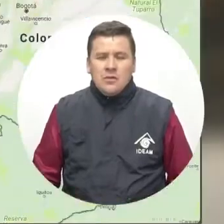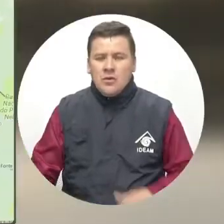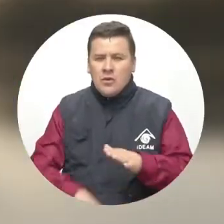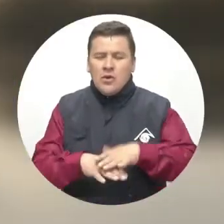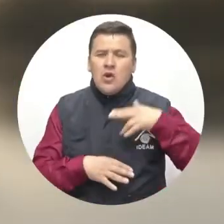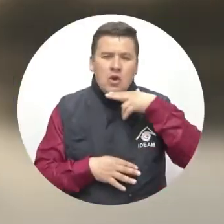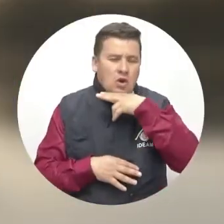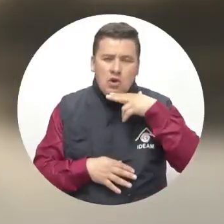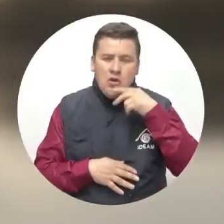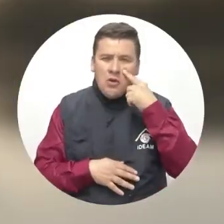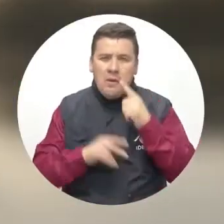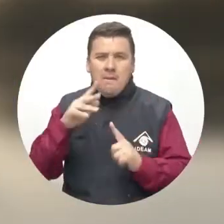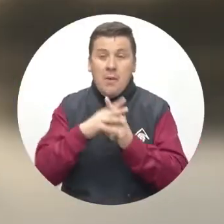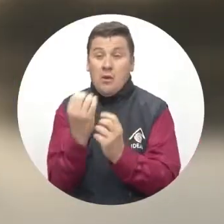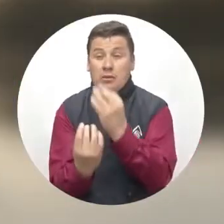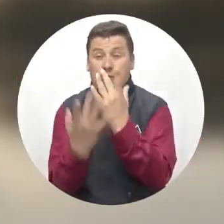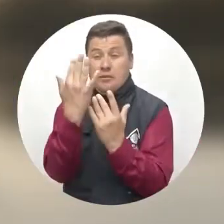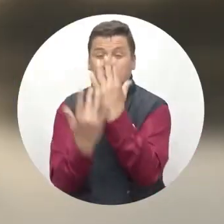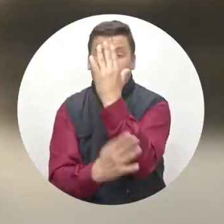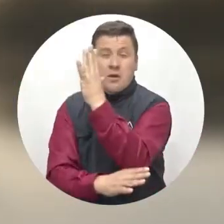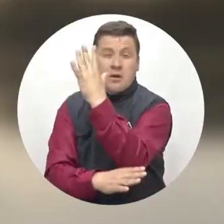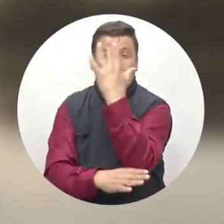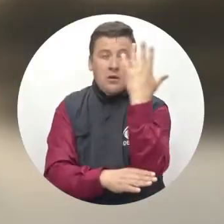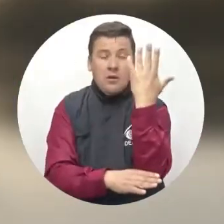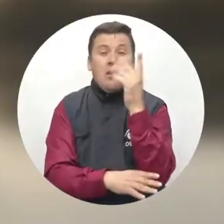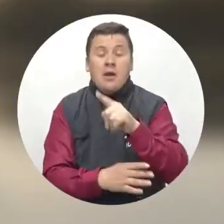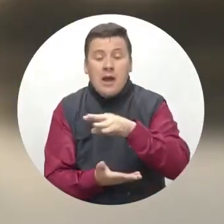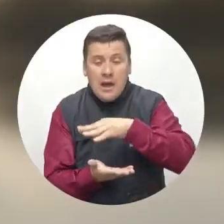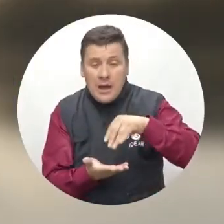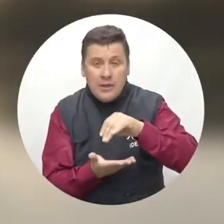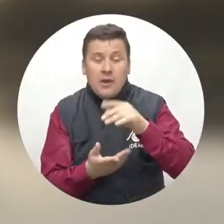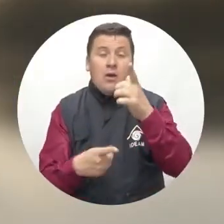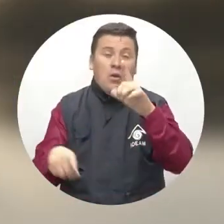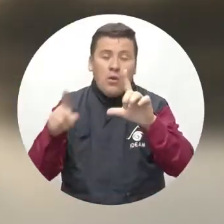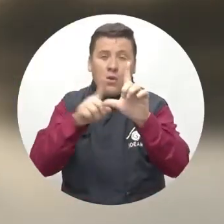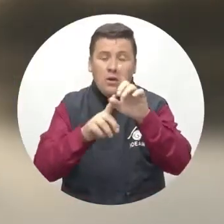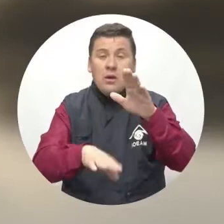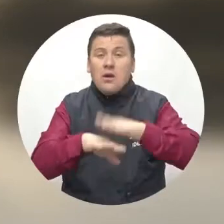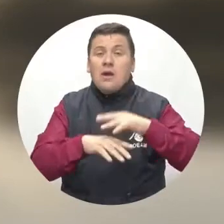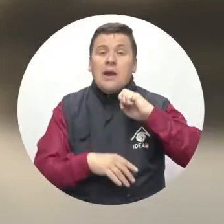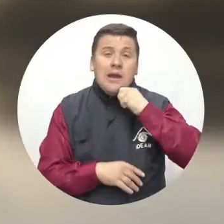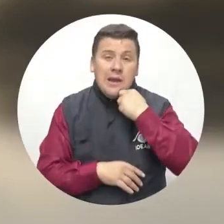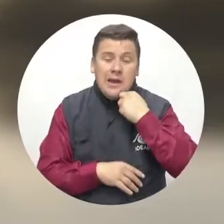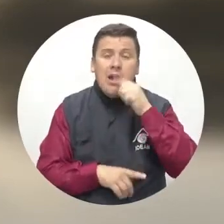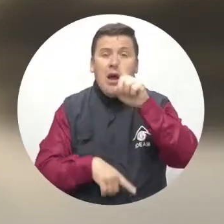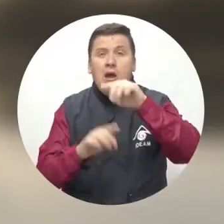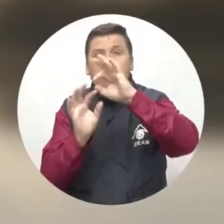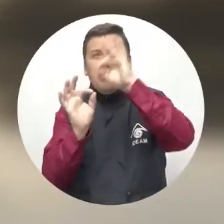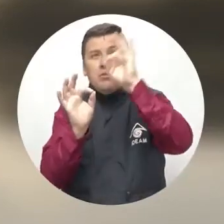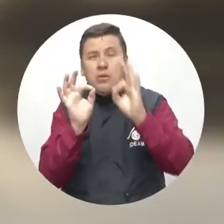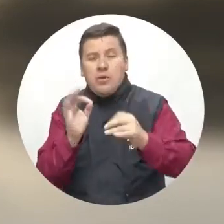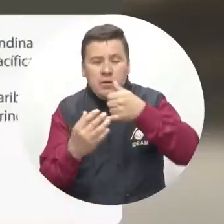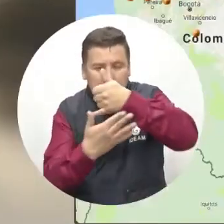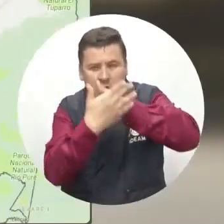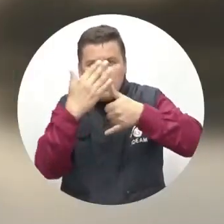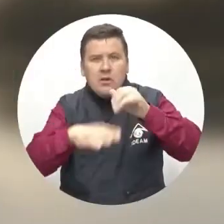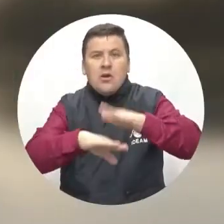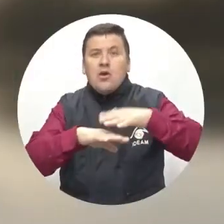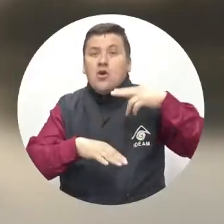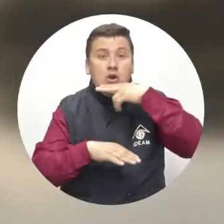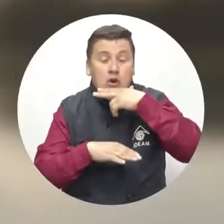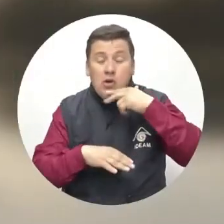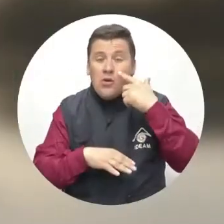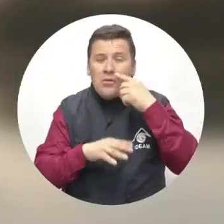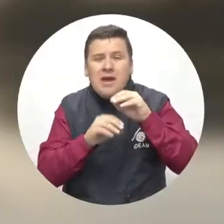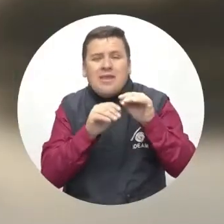Alerta roja por incendios forestales en algunos municipios del Atlántico y La Guajira y alerta naranja en otras zonas del Caribe. Alerta roja